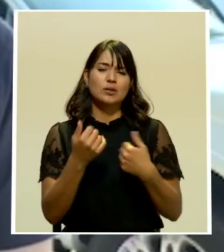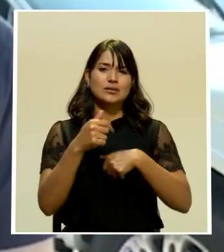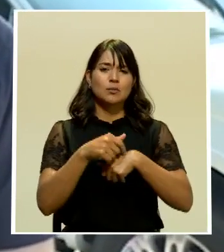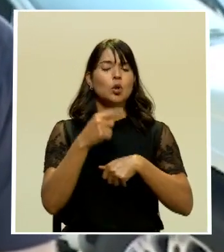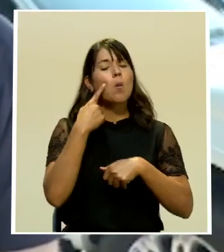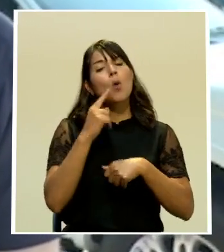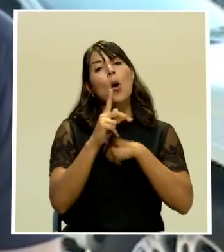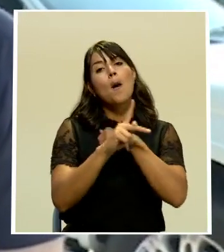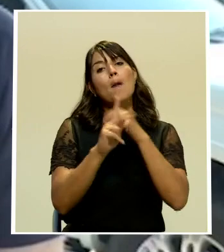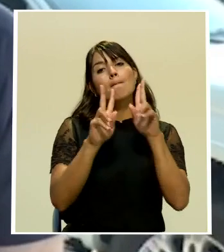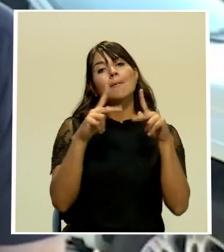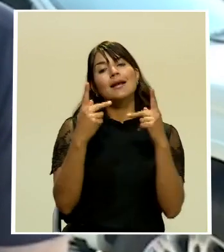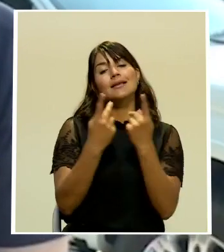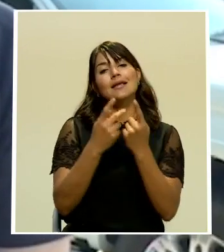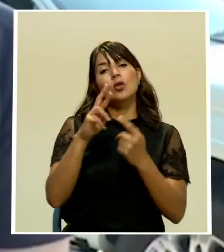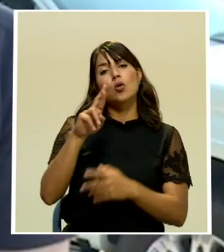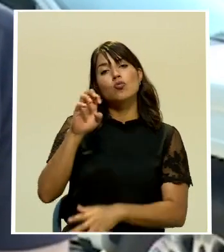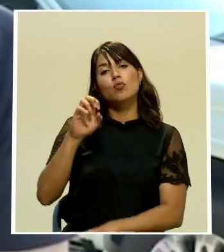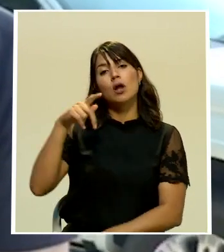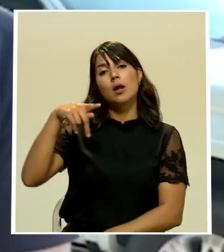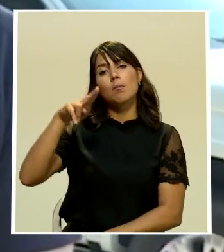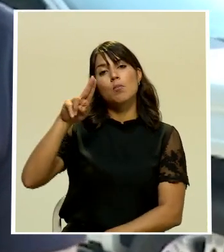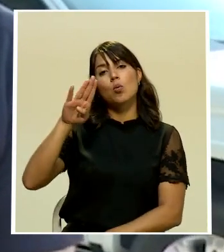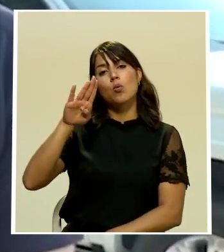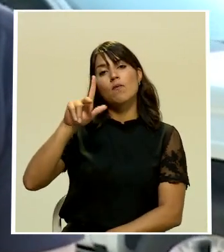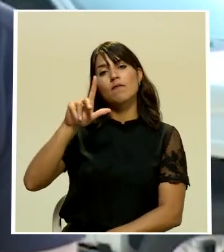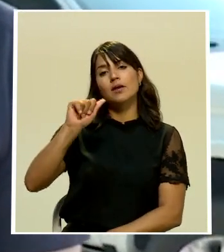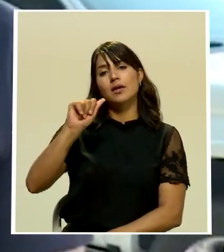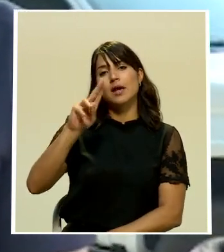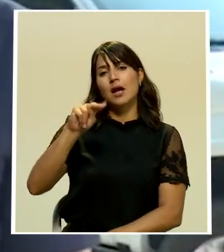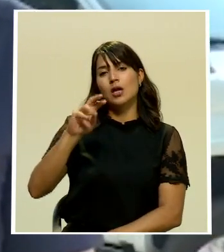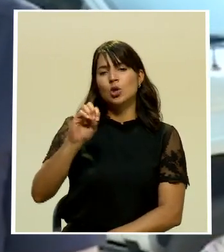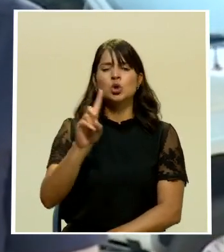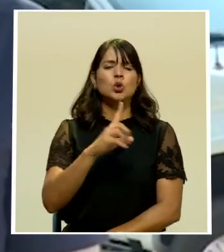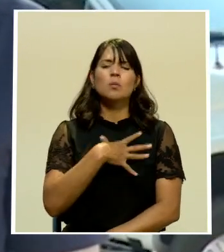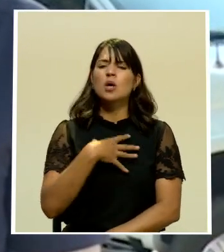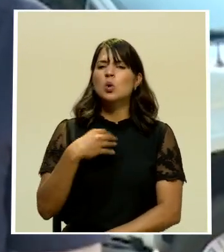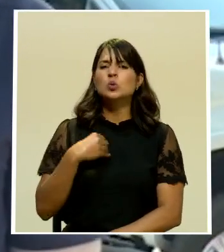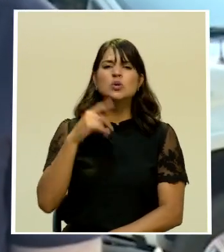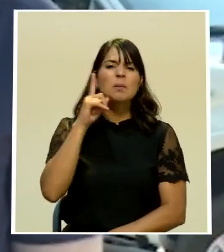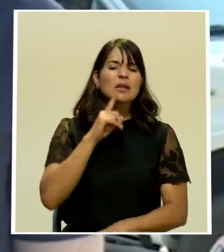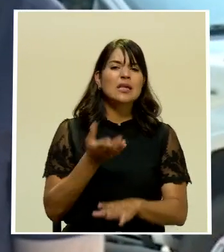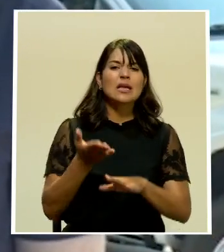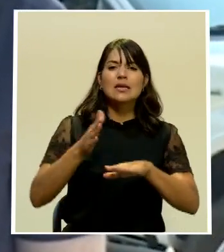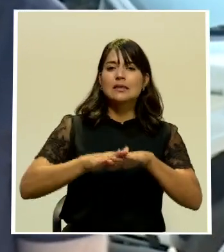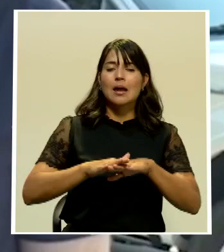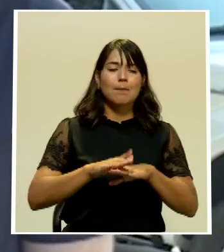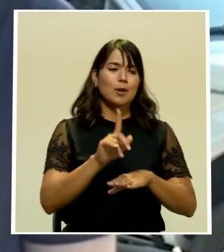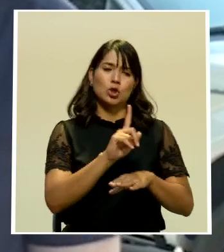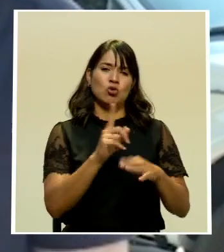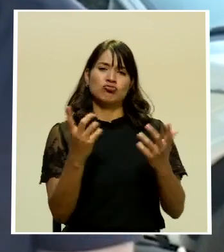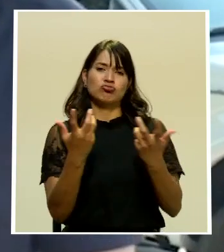no me gustan los insultos las mentiras las trampas todo lo que hay está en contra de los valores que defiendo